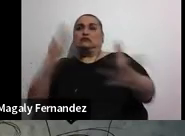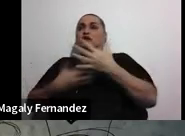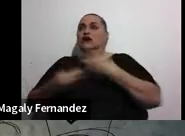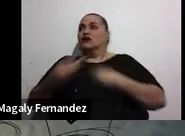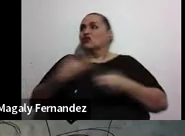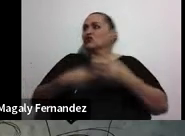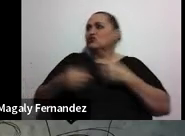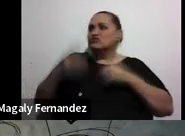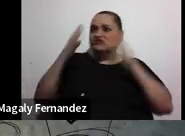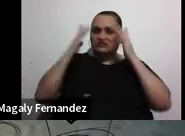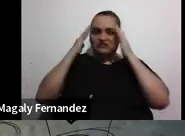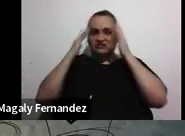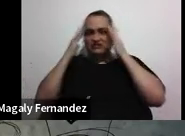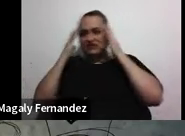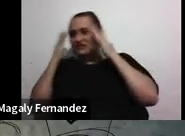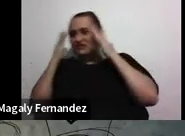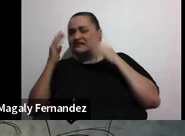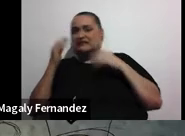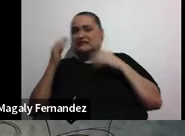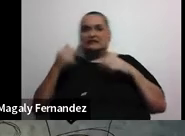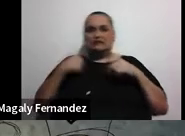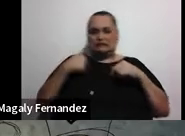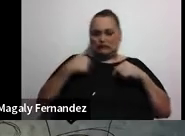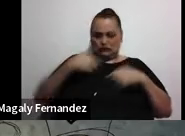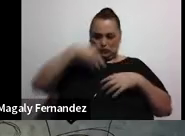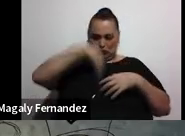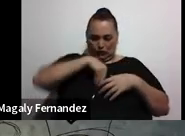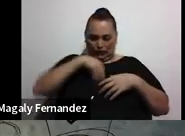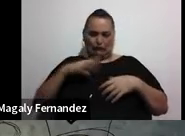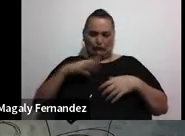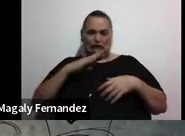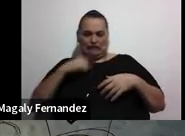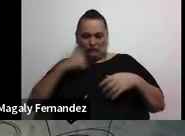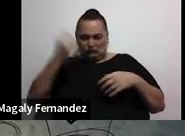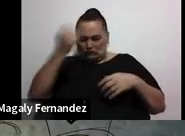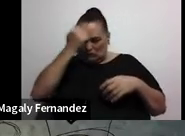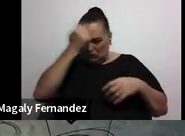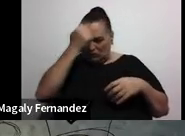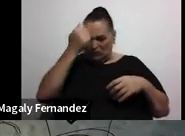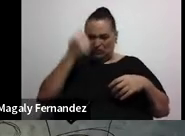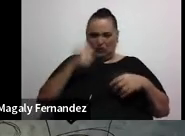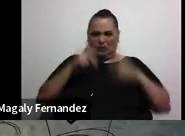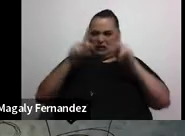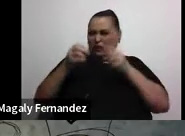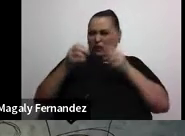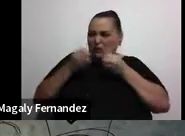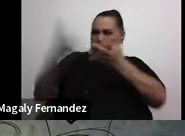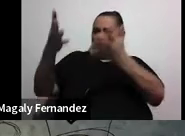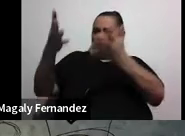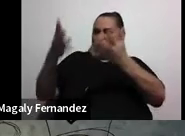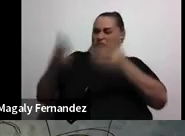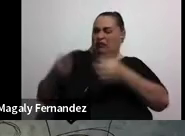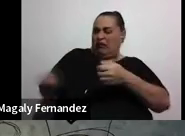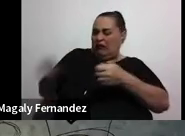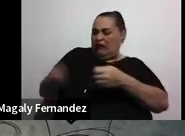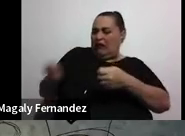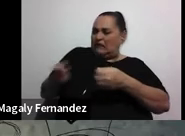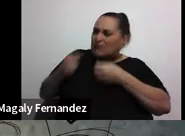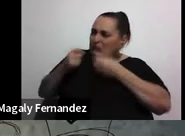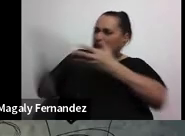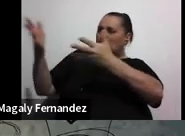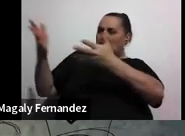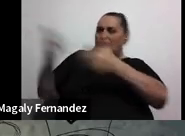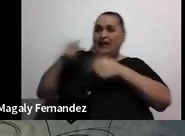nos da ansiedad, nos maltratamos internamente, qué tontos, o más bien insultamos a la gente que está afuera. Y ese tipo de condiciones